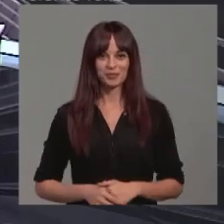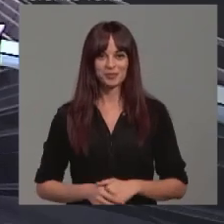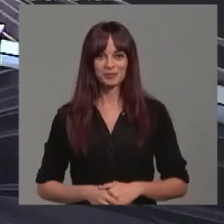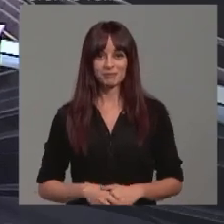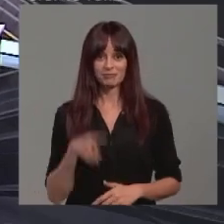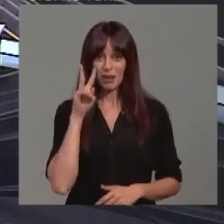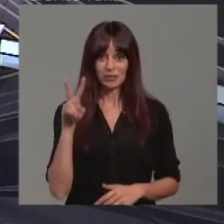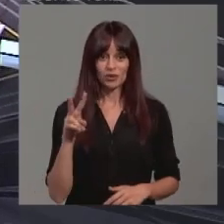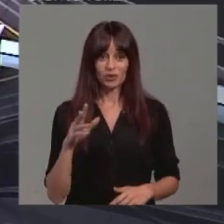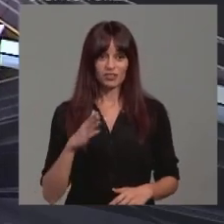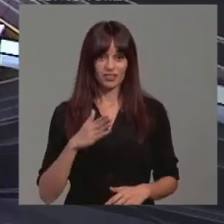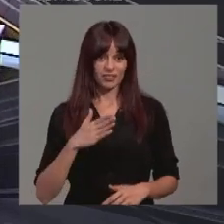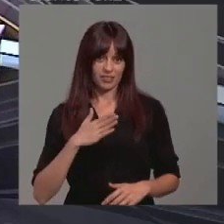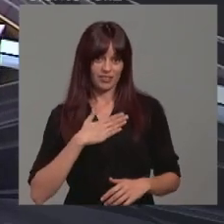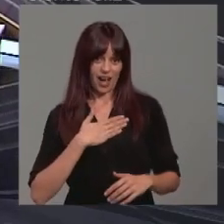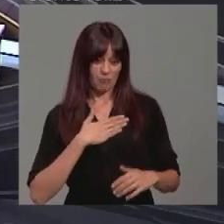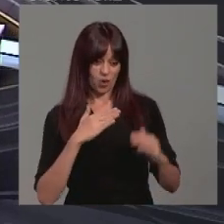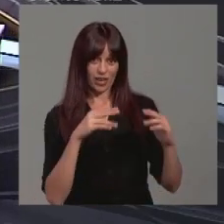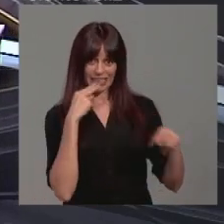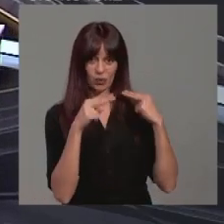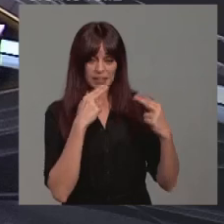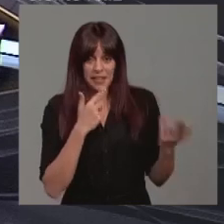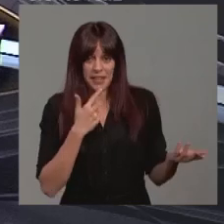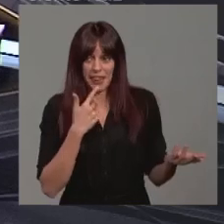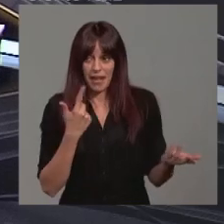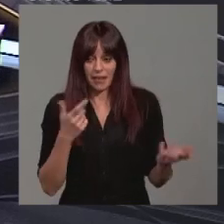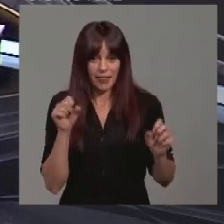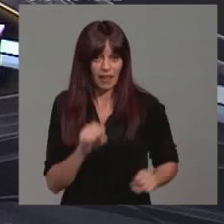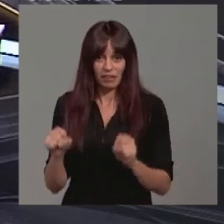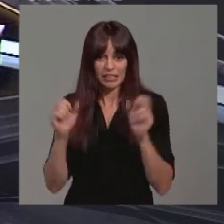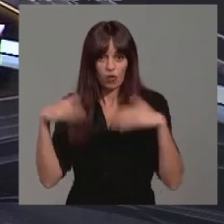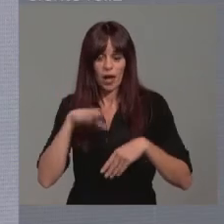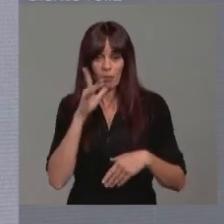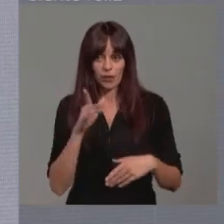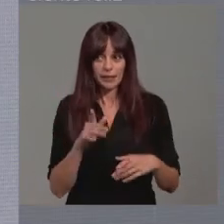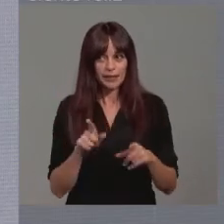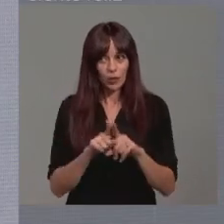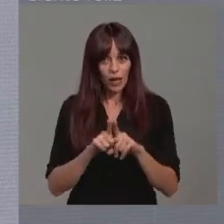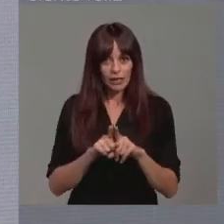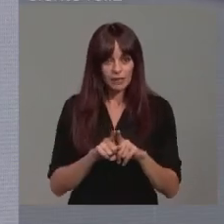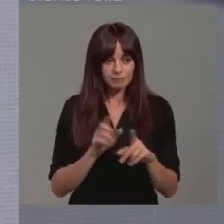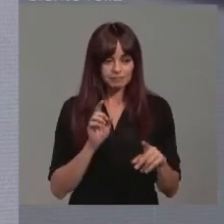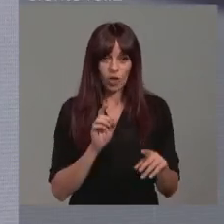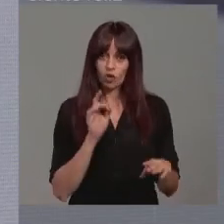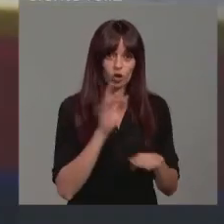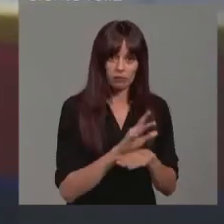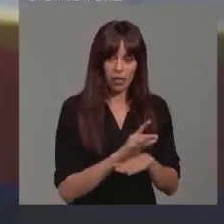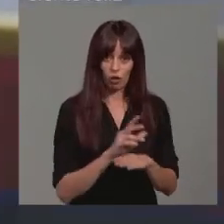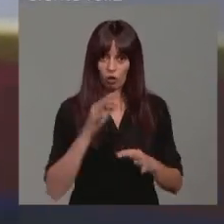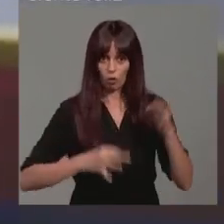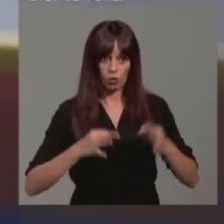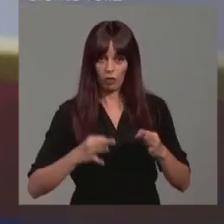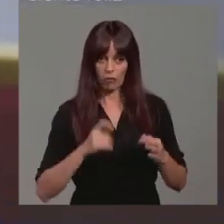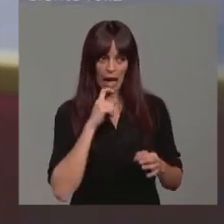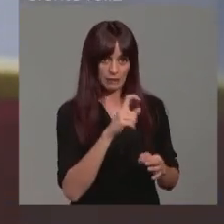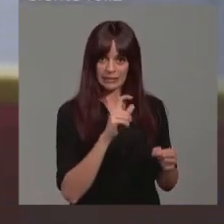ya han visto a los propietarios del restaurante, alegan indefensión, porque se ve que no lo tenían, les había llegado la notificación del juzgado de